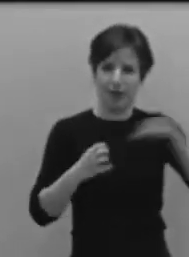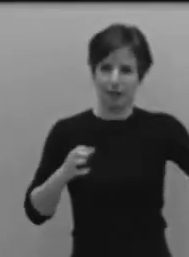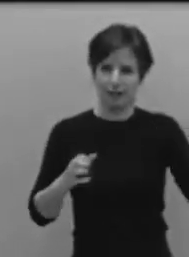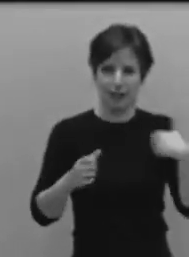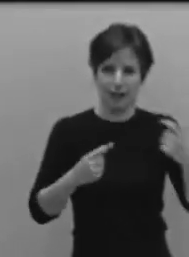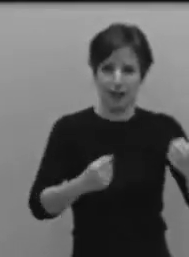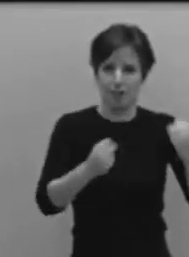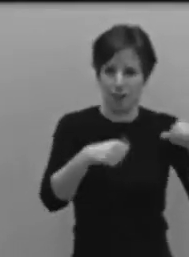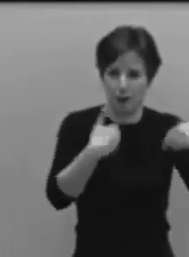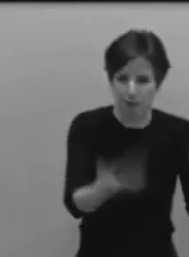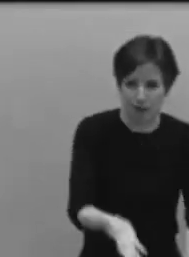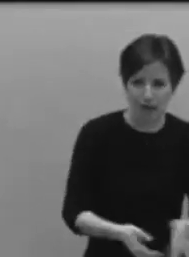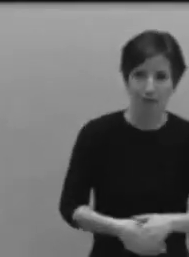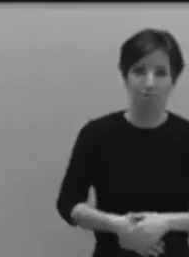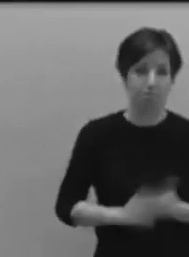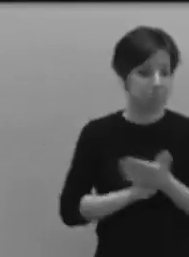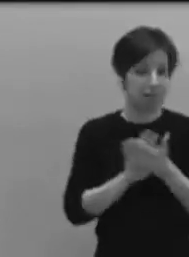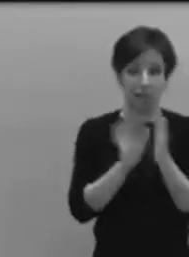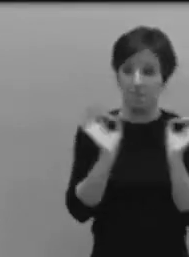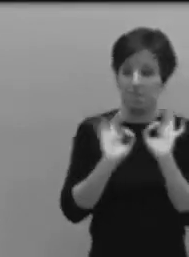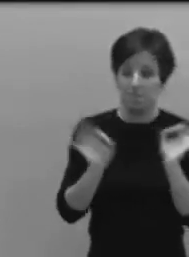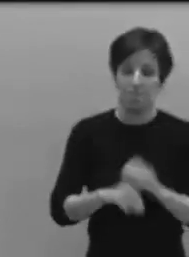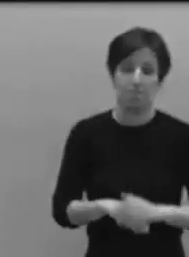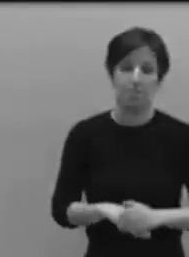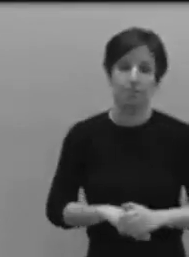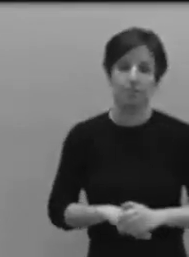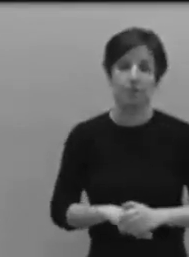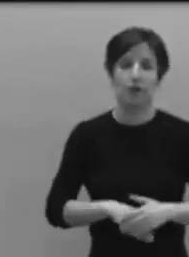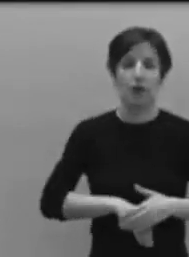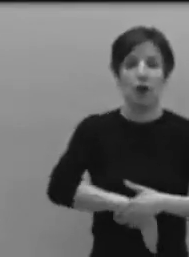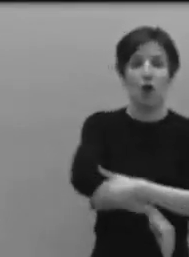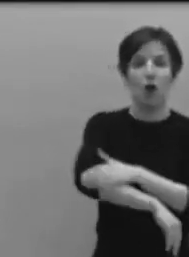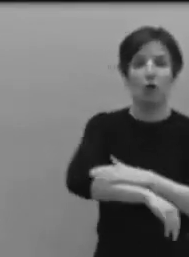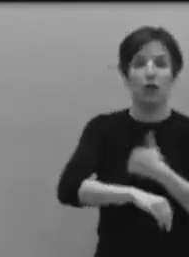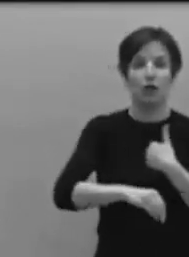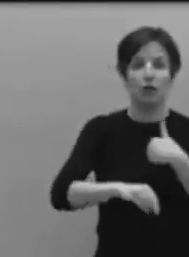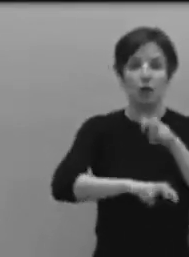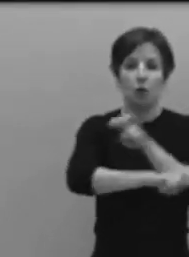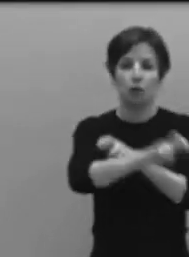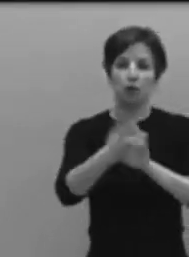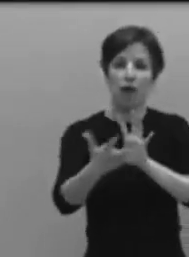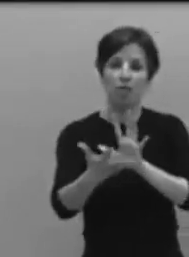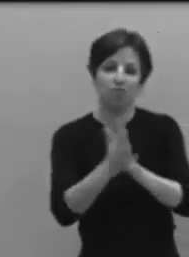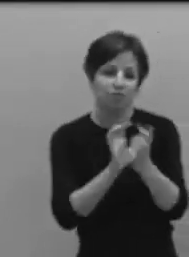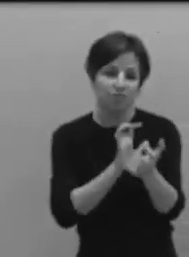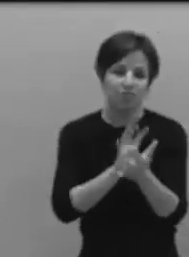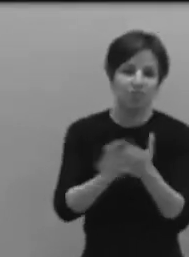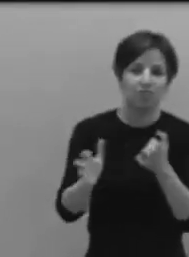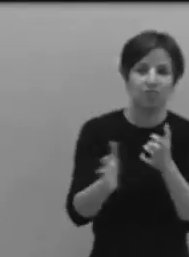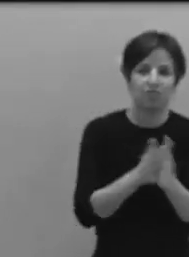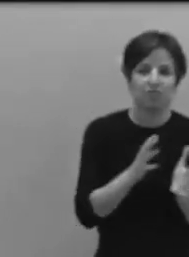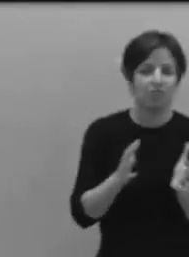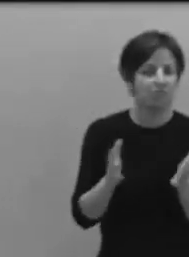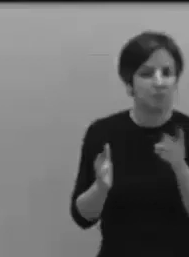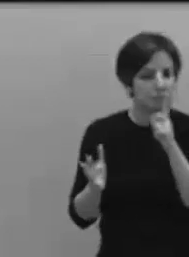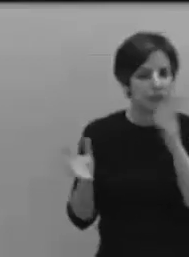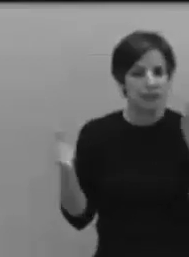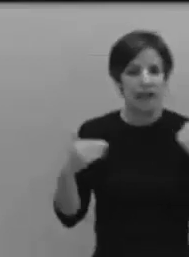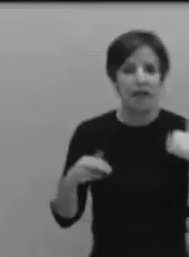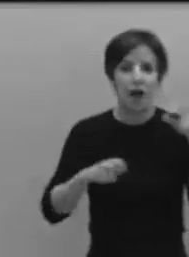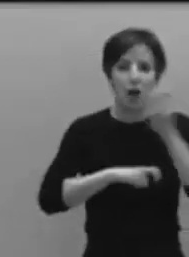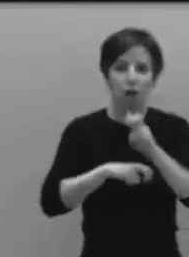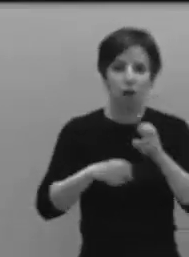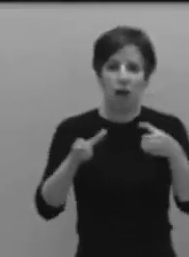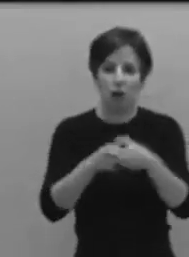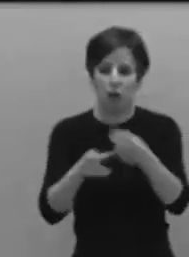conciliador, que se aleje del Frankenstein y se aleje de los últimos episodios. O sedición